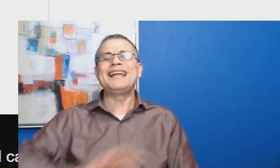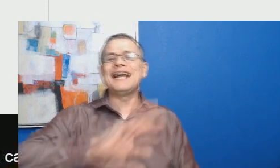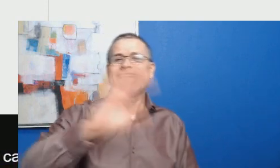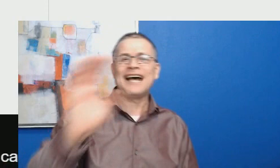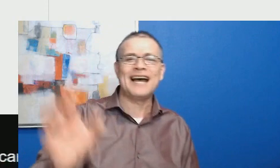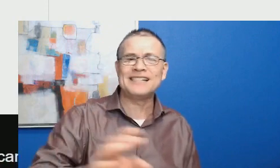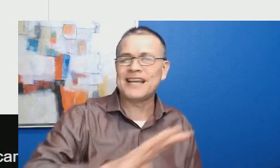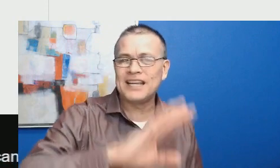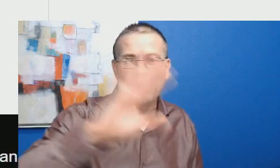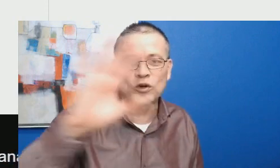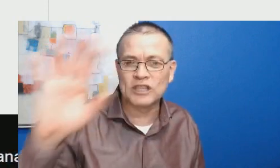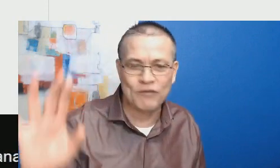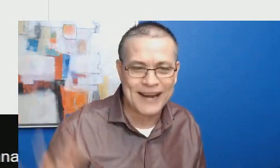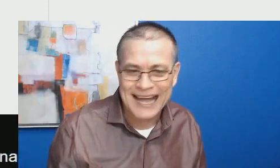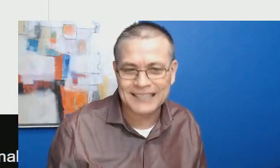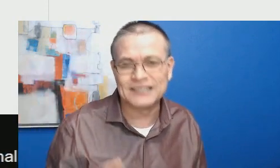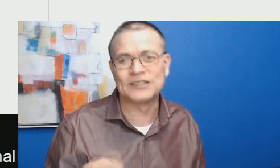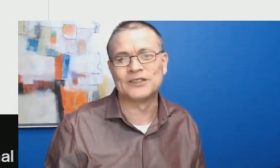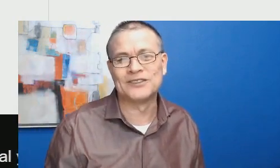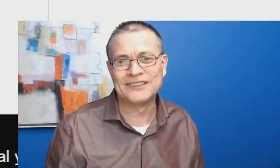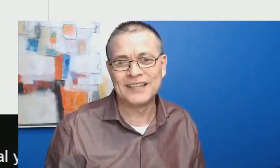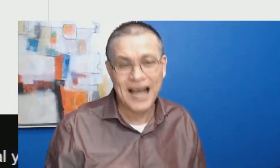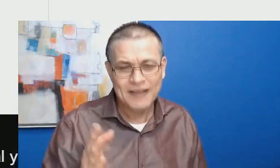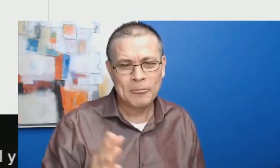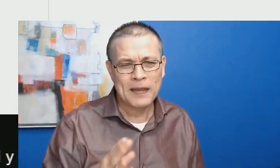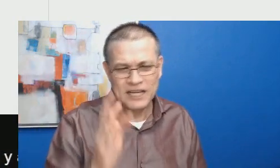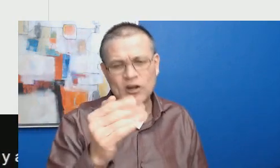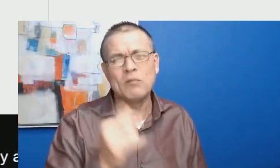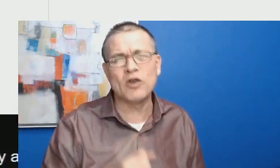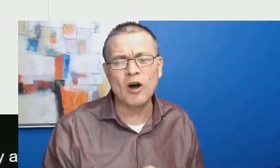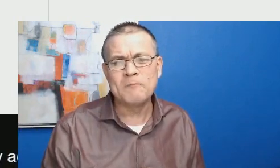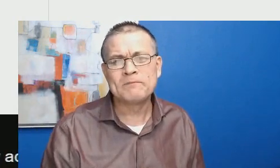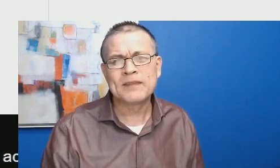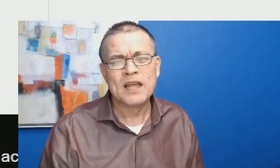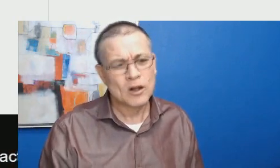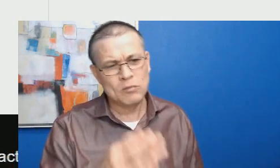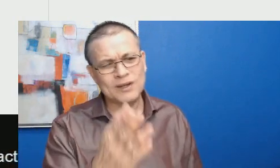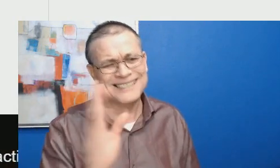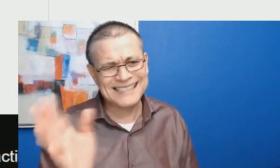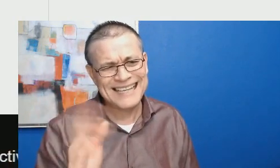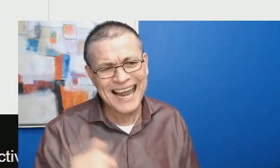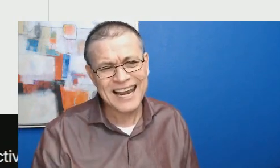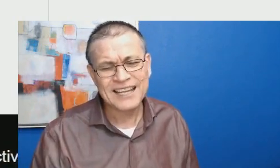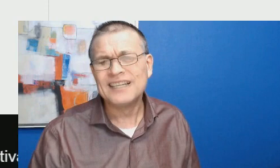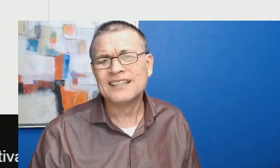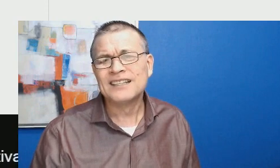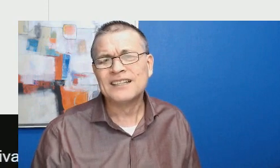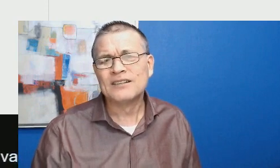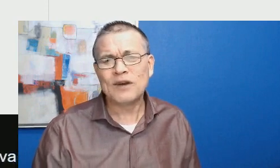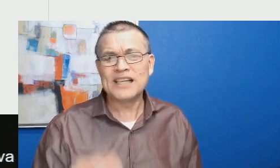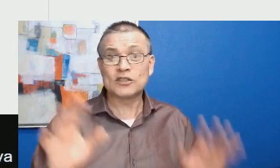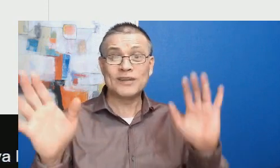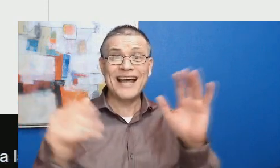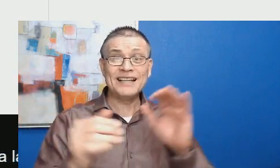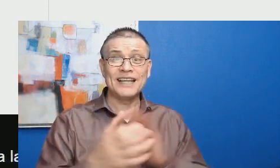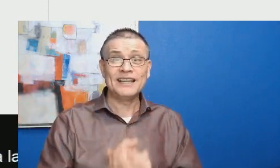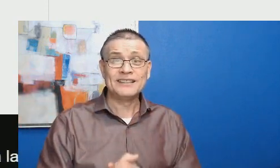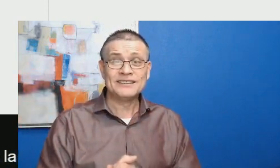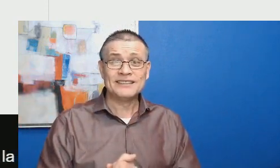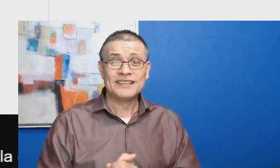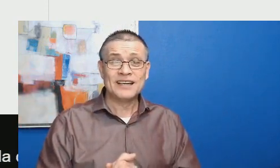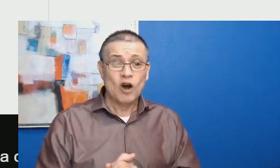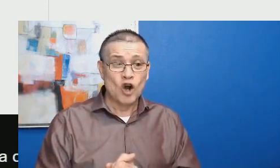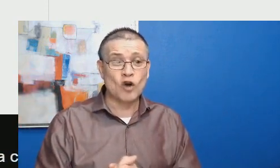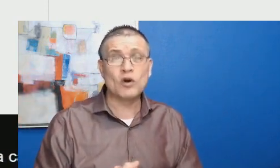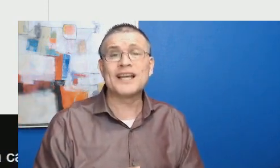ellos pueden ladrar y seguir vociferando. Le incomodó. Como que si él fuera estudiante